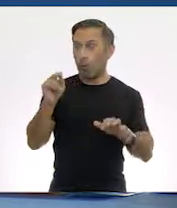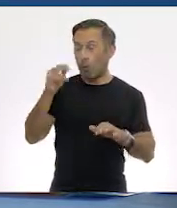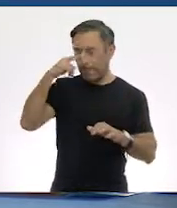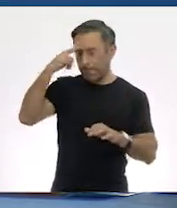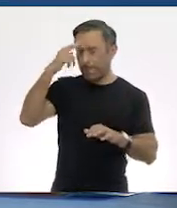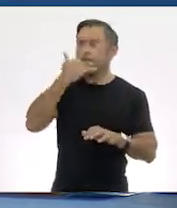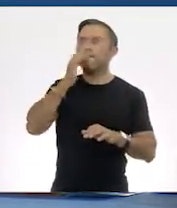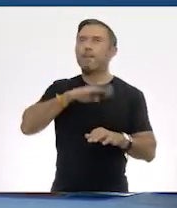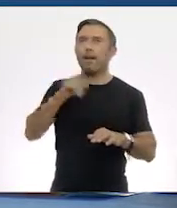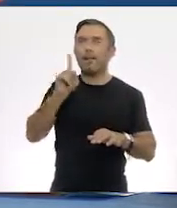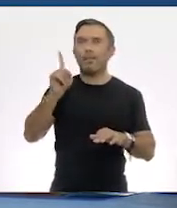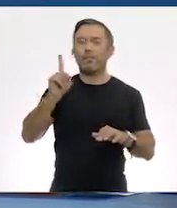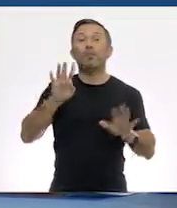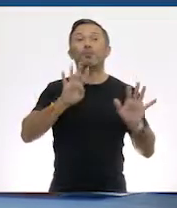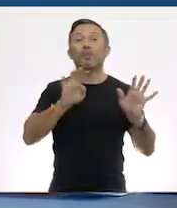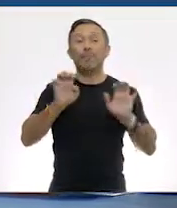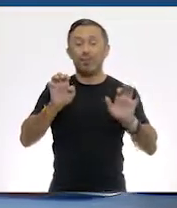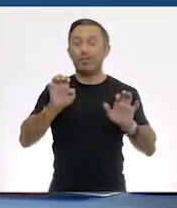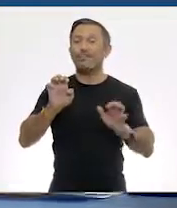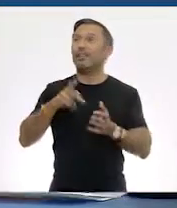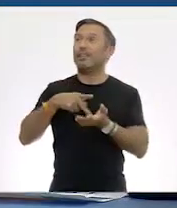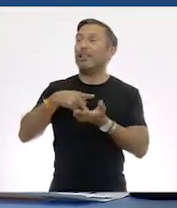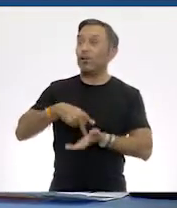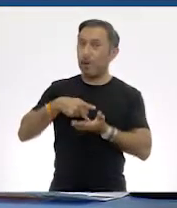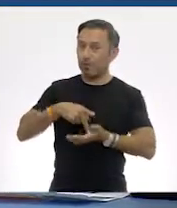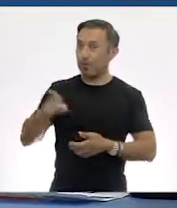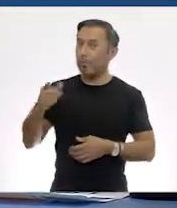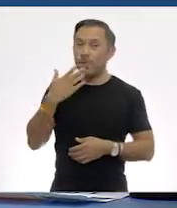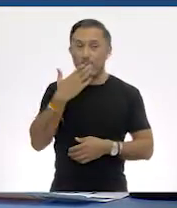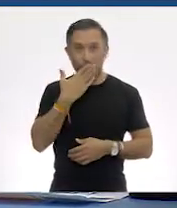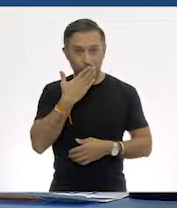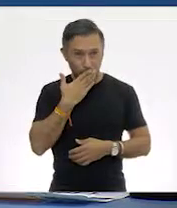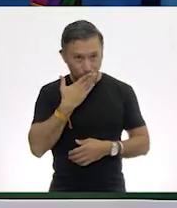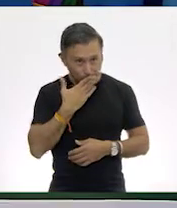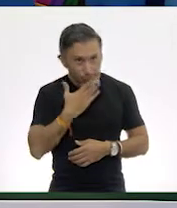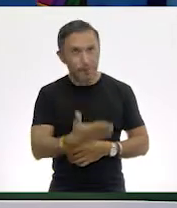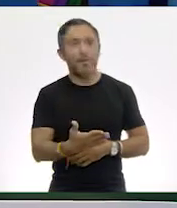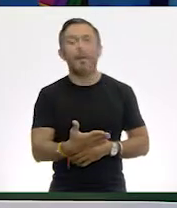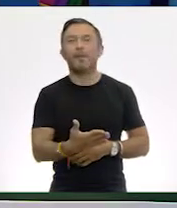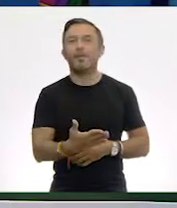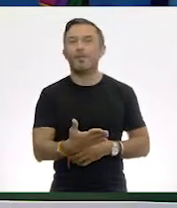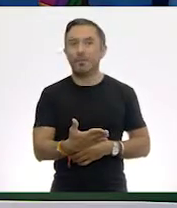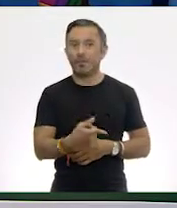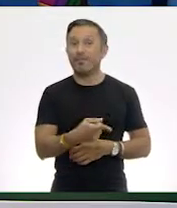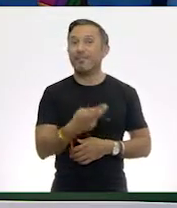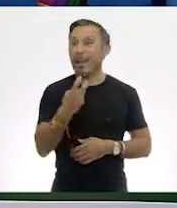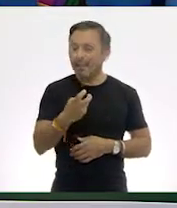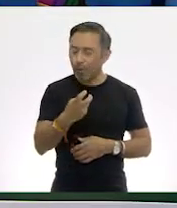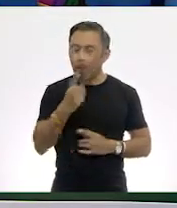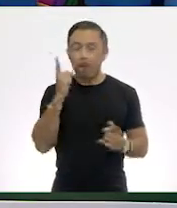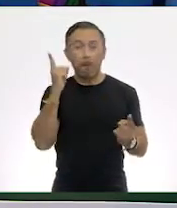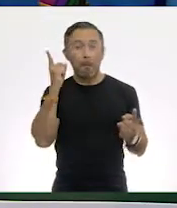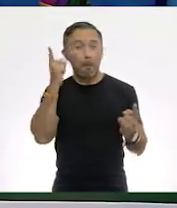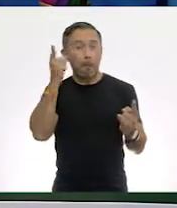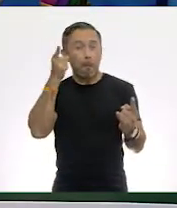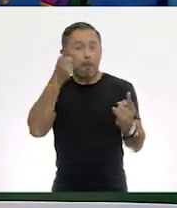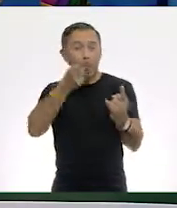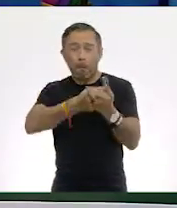kilogramos. Muy bien, Tom. Y ese es otro... ¡Golazo!